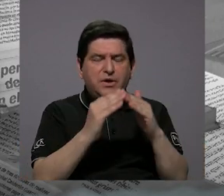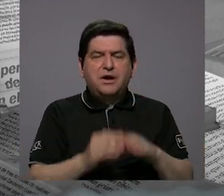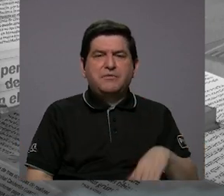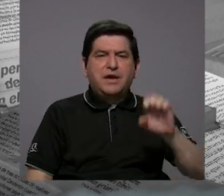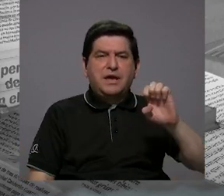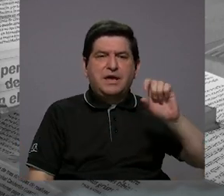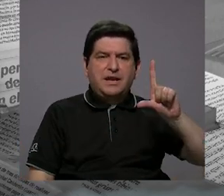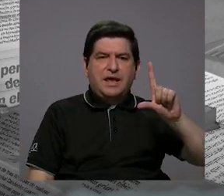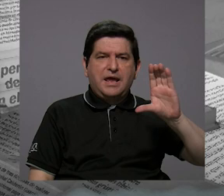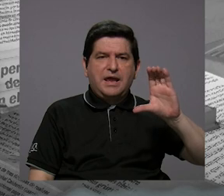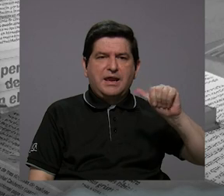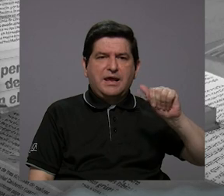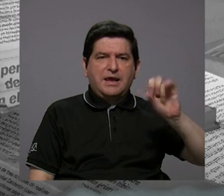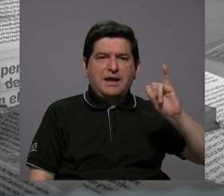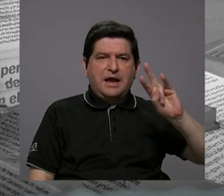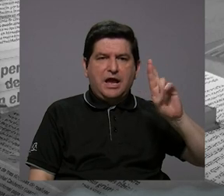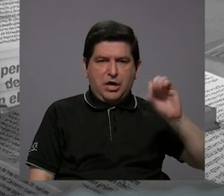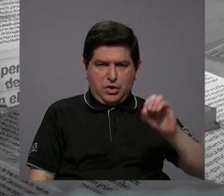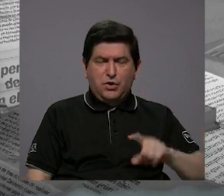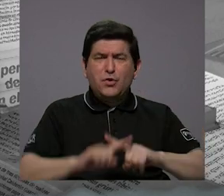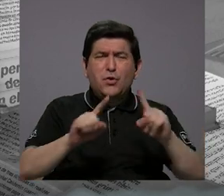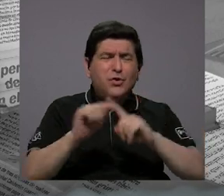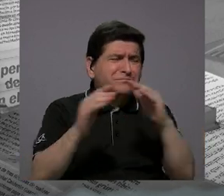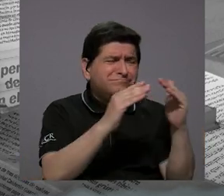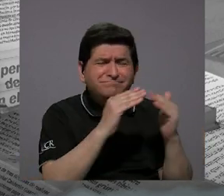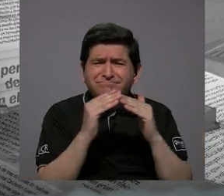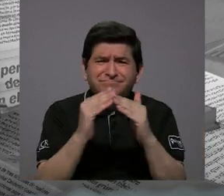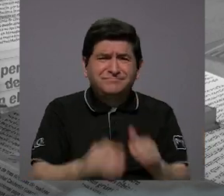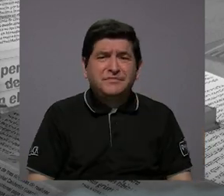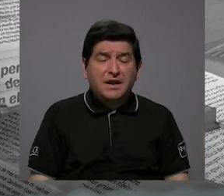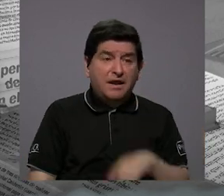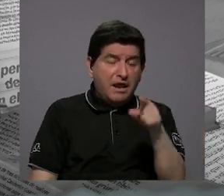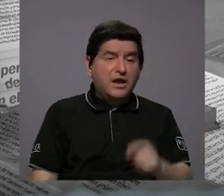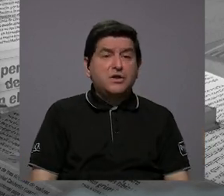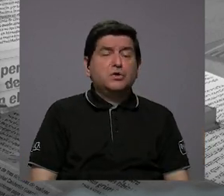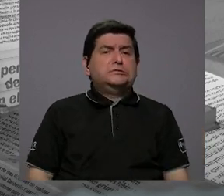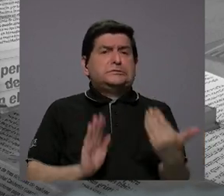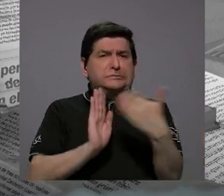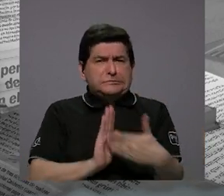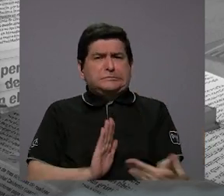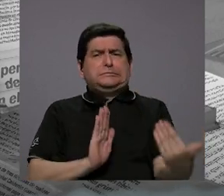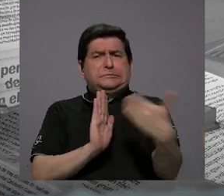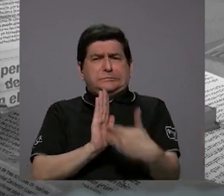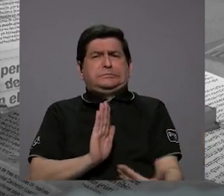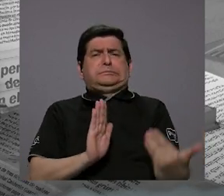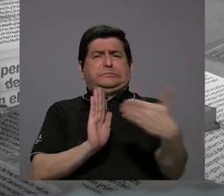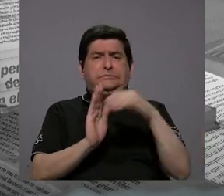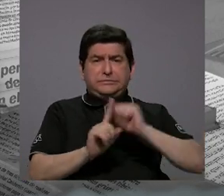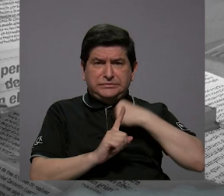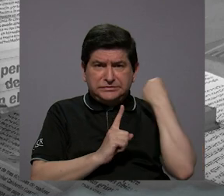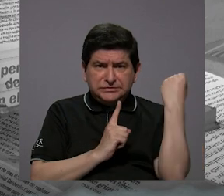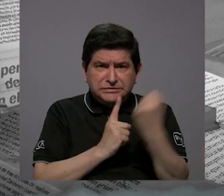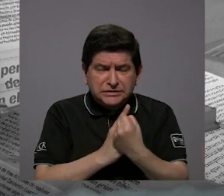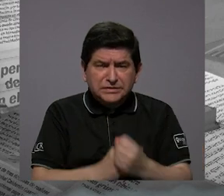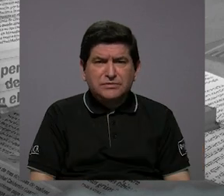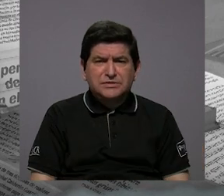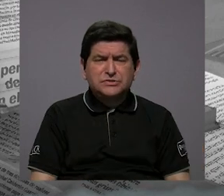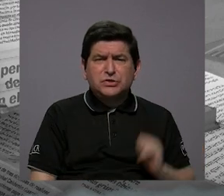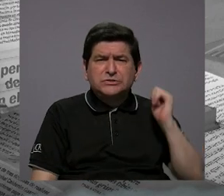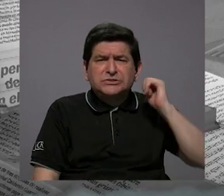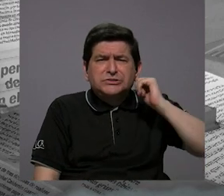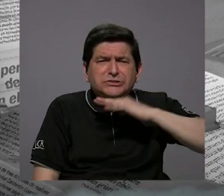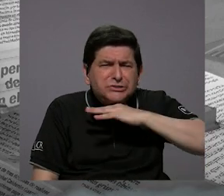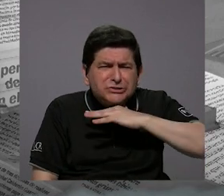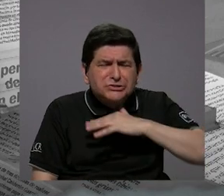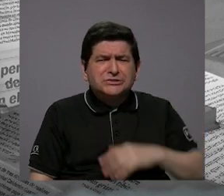comunidad del Cairo, hay una serie de comunidades que han estado sufriendo por la situación de